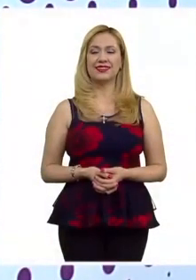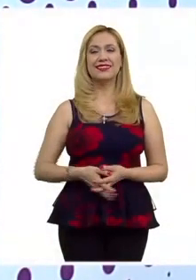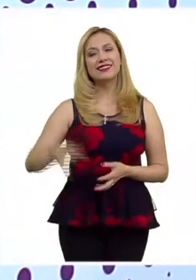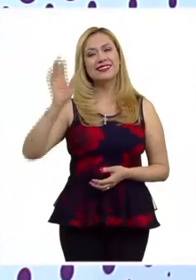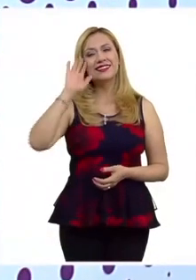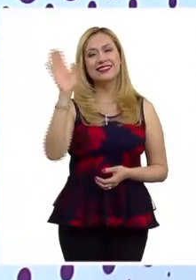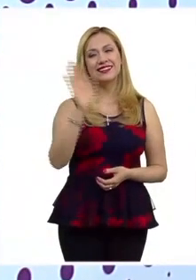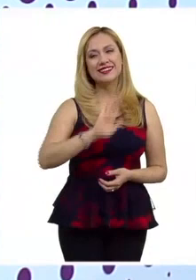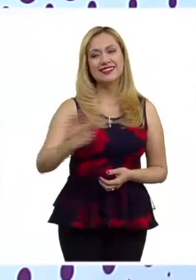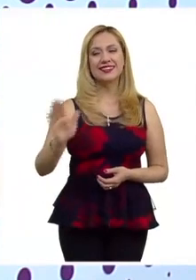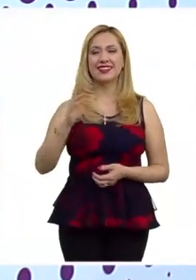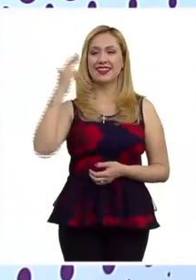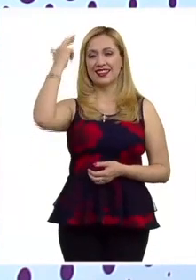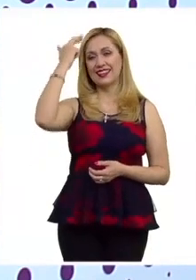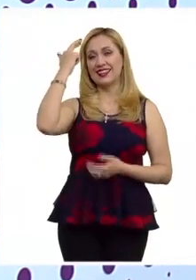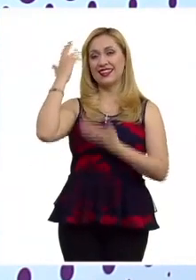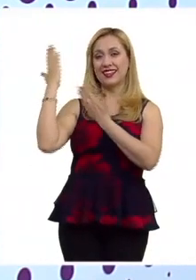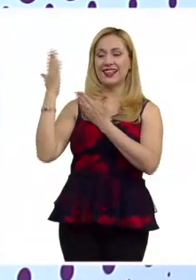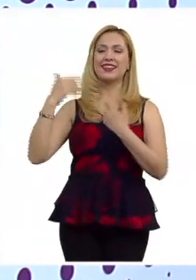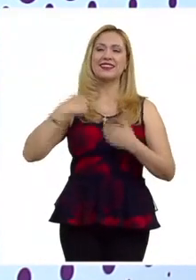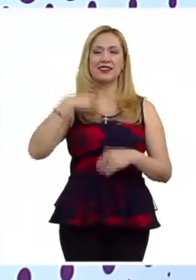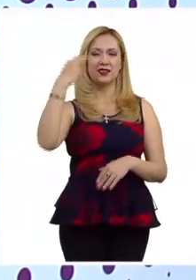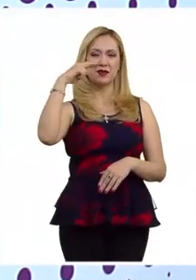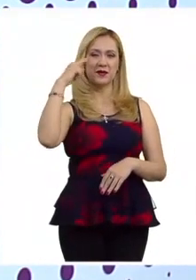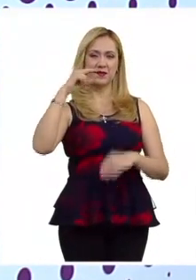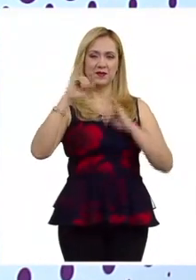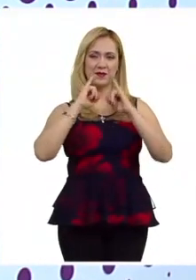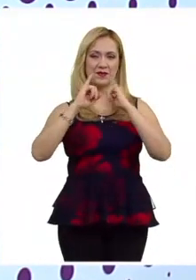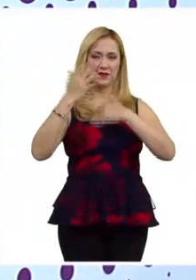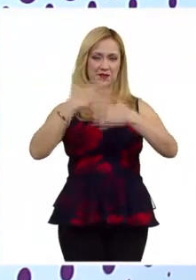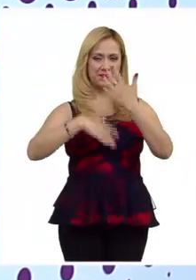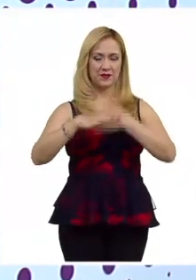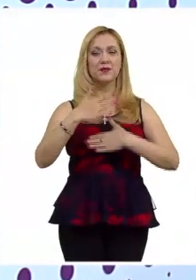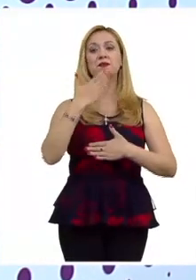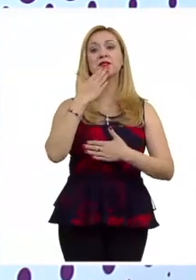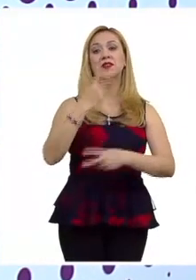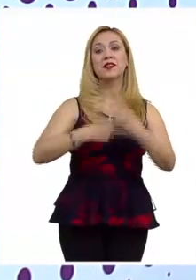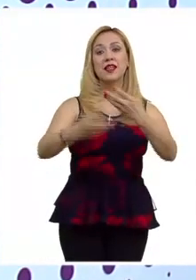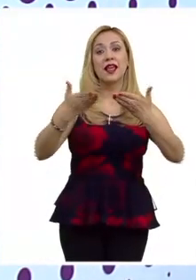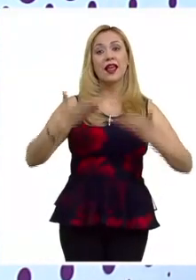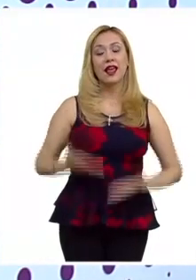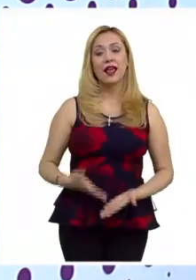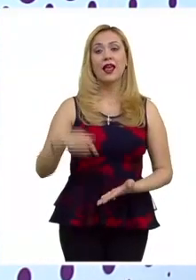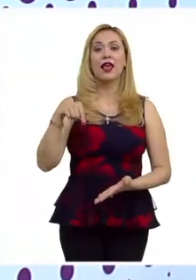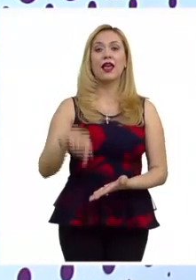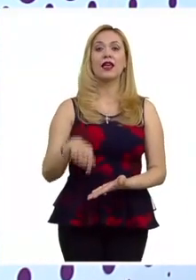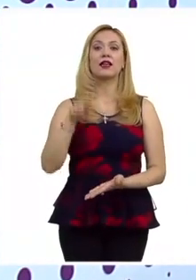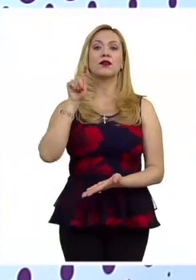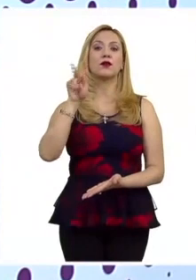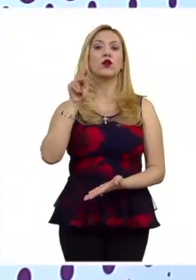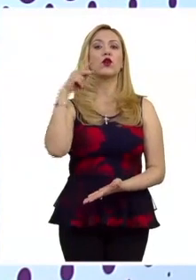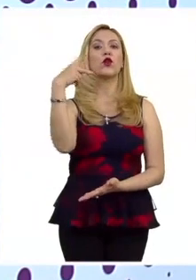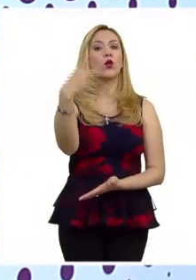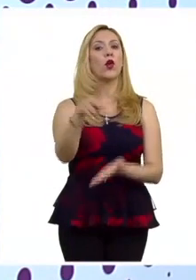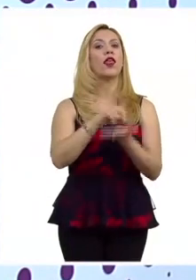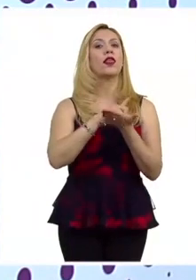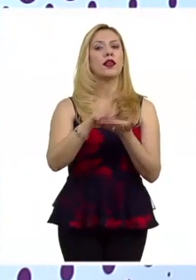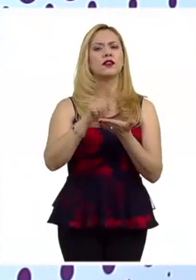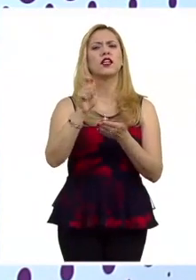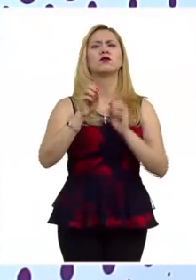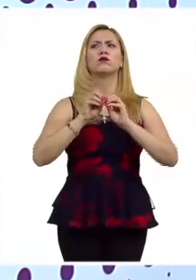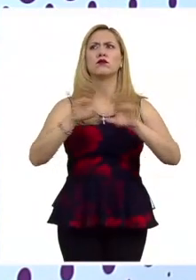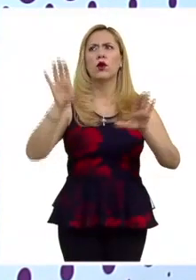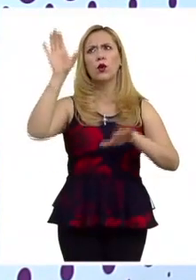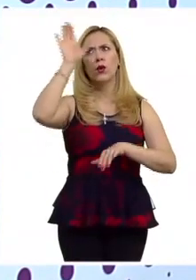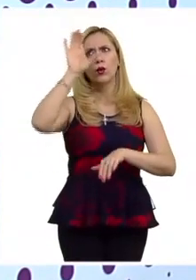Hola, ¿qué tal? Les saluda Roberto Niembro y le doy la más cordial bienvenida a su programa Tus Derechos, un espacio destinado a la difusión y reflexión de la cultura de